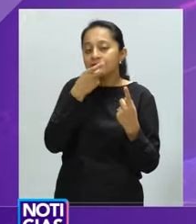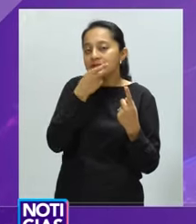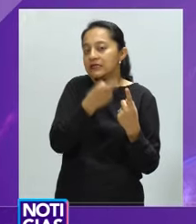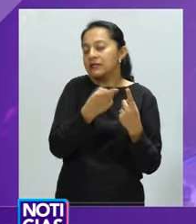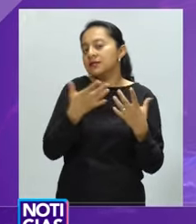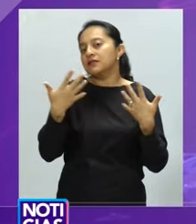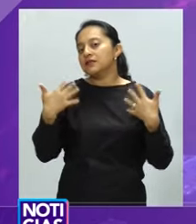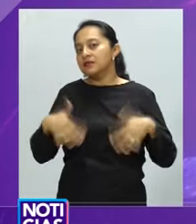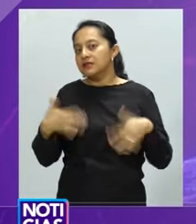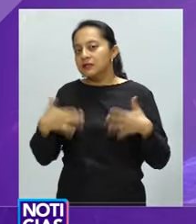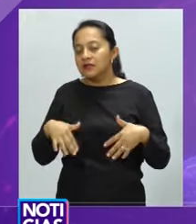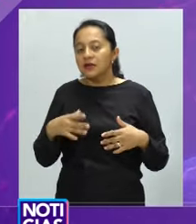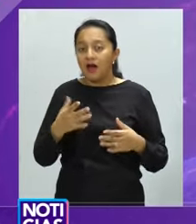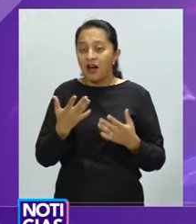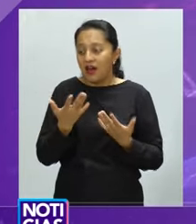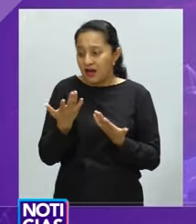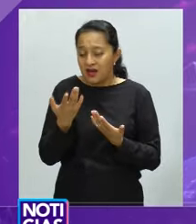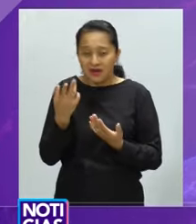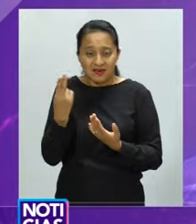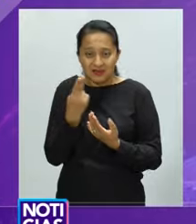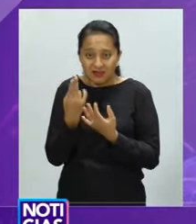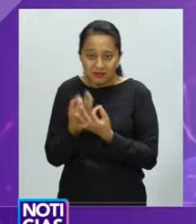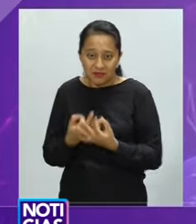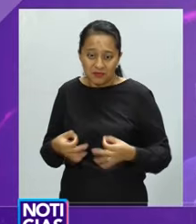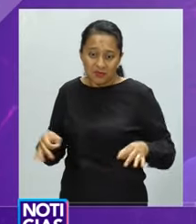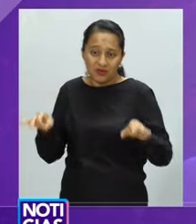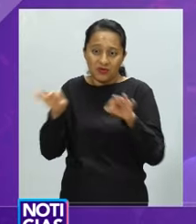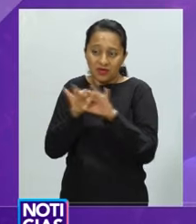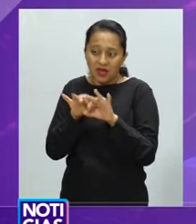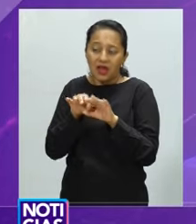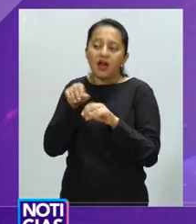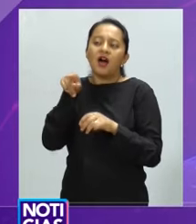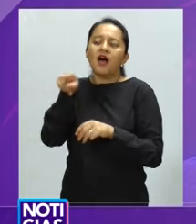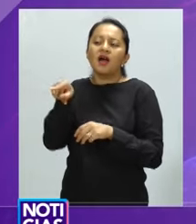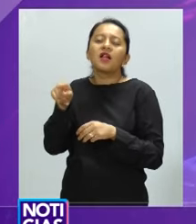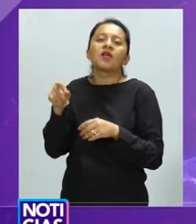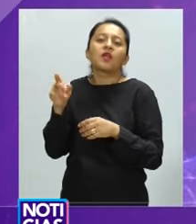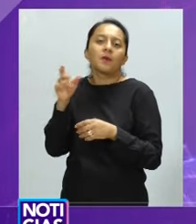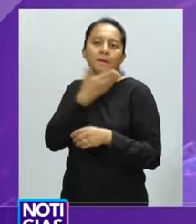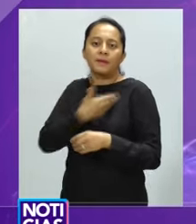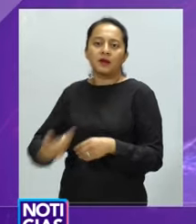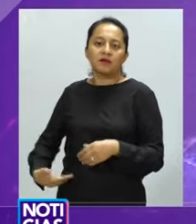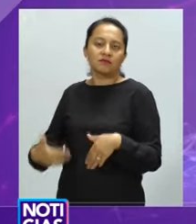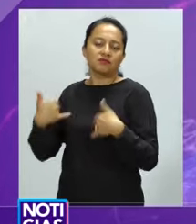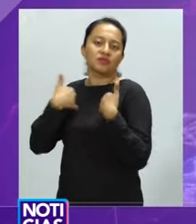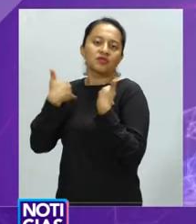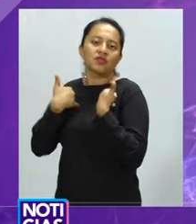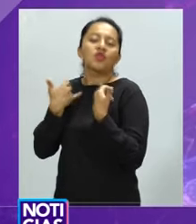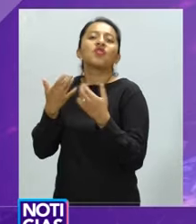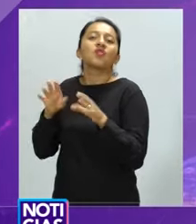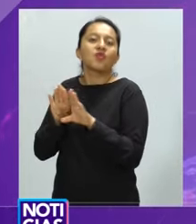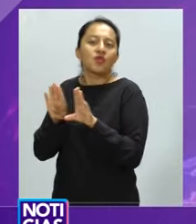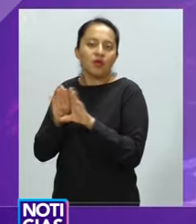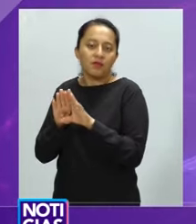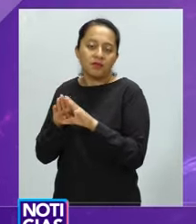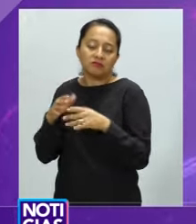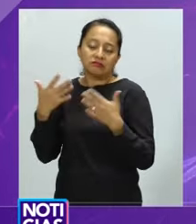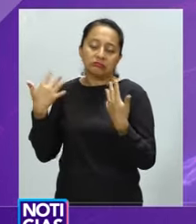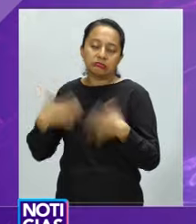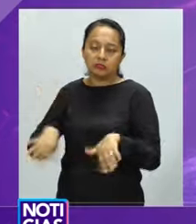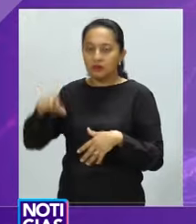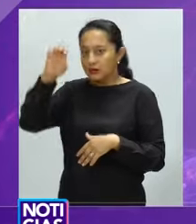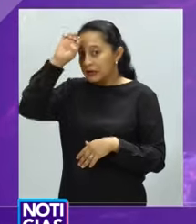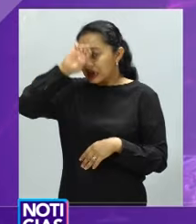tuvo Enrique Peña Nieto durante su juventud. Ha sido toda una experiencia ver las reacciones que este